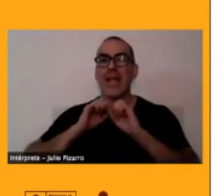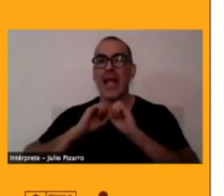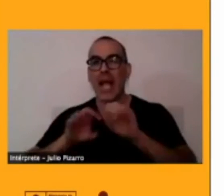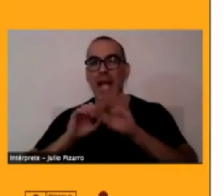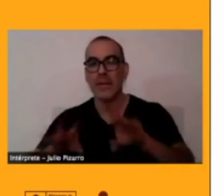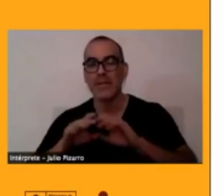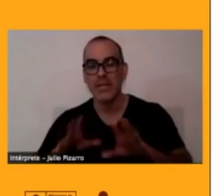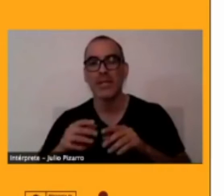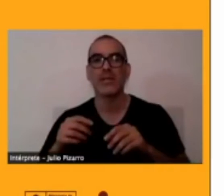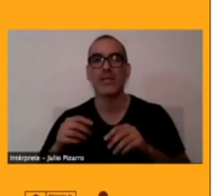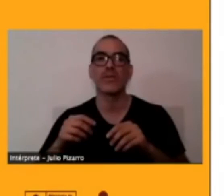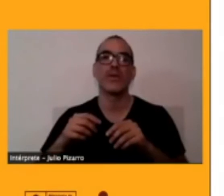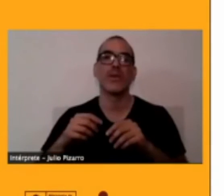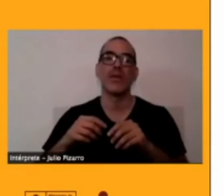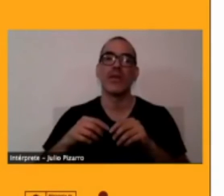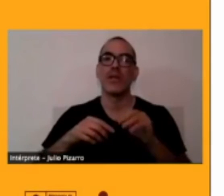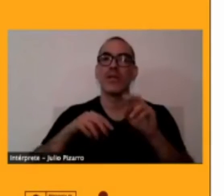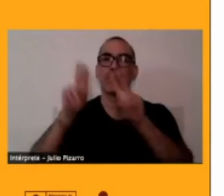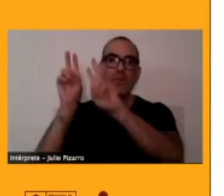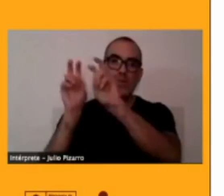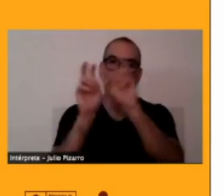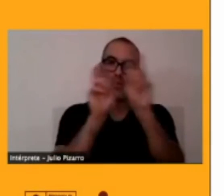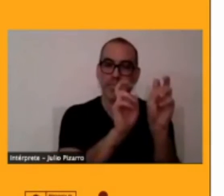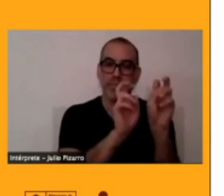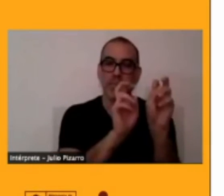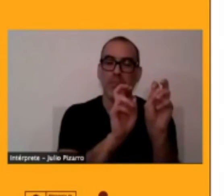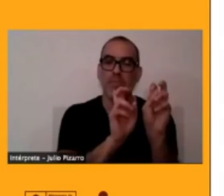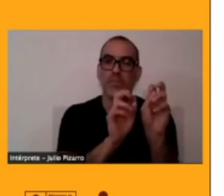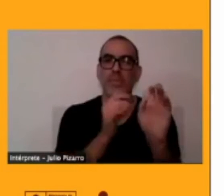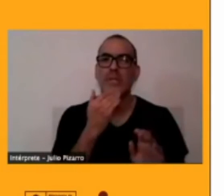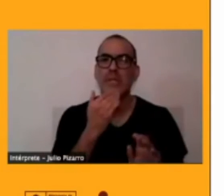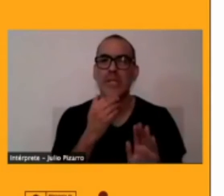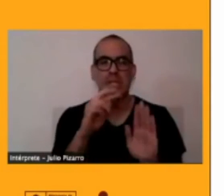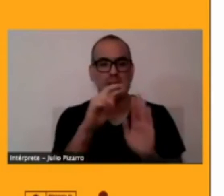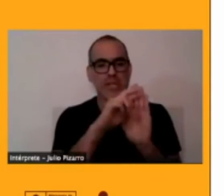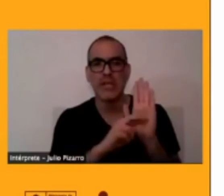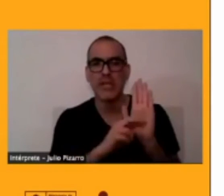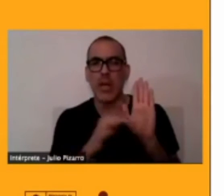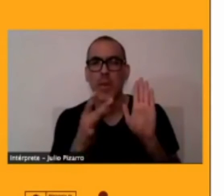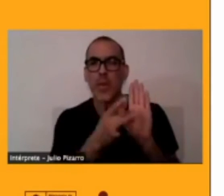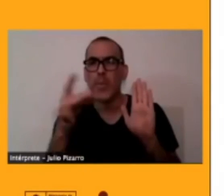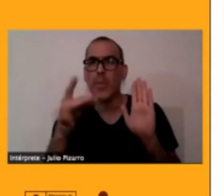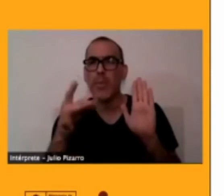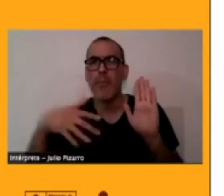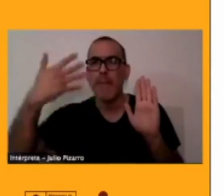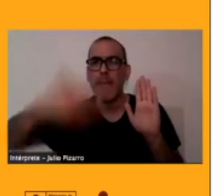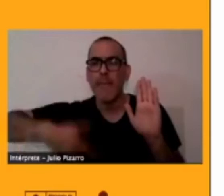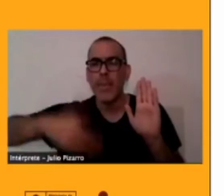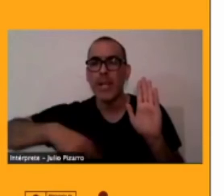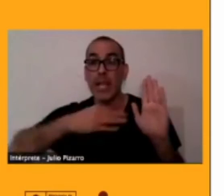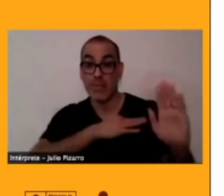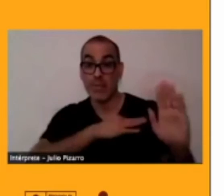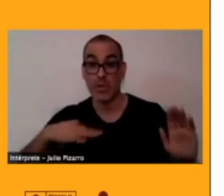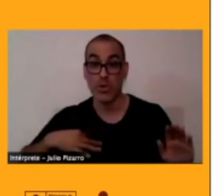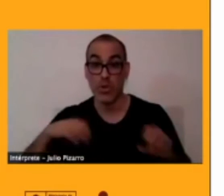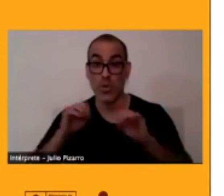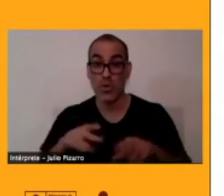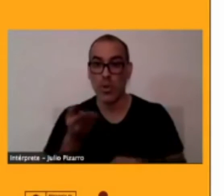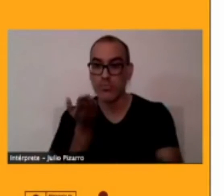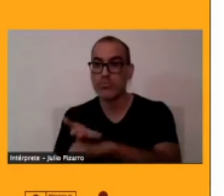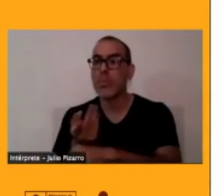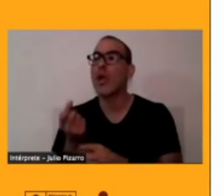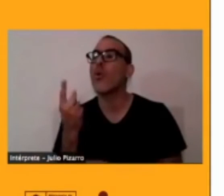grafemario y básicamente el requisito más importante del Ministerio de Educación es que el